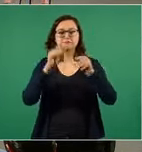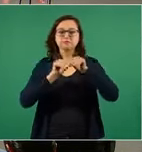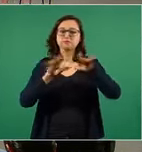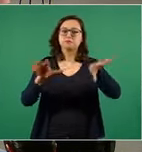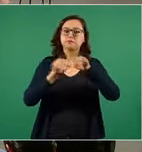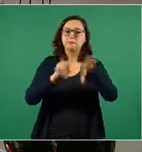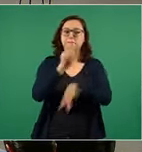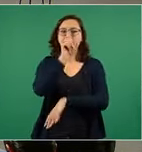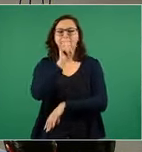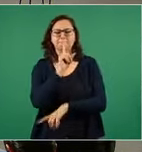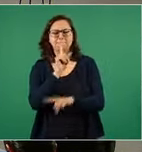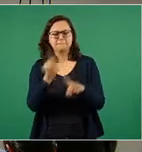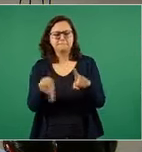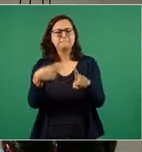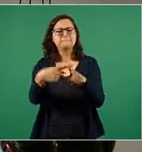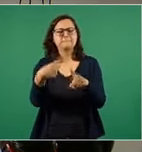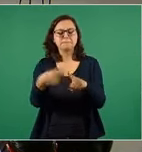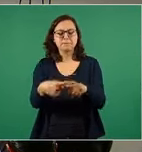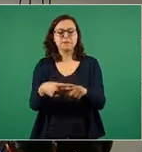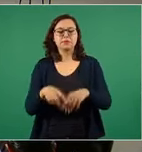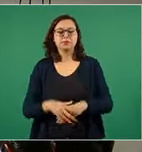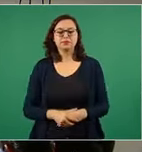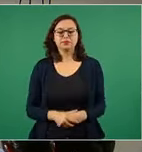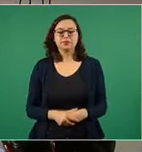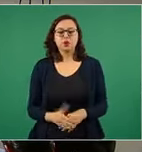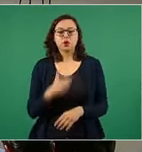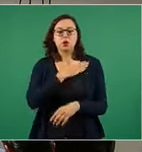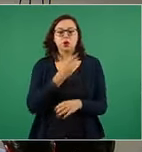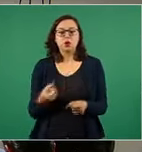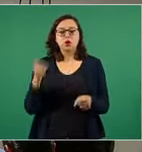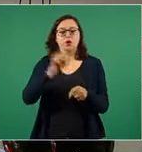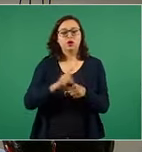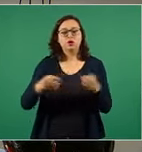Gracias, señor presidente. Buenos días a todas y a todos.